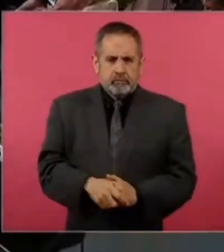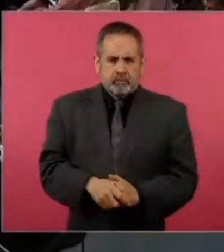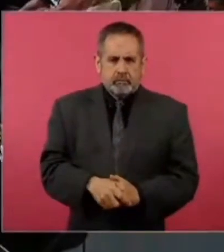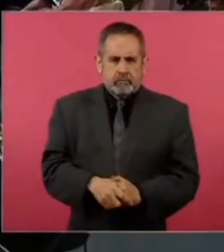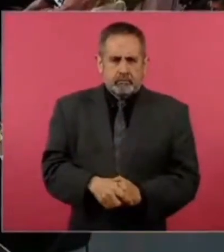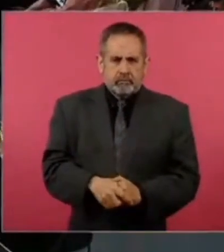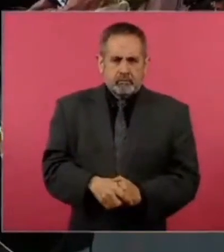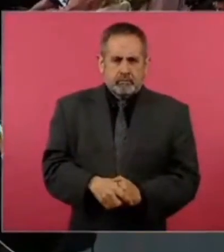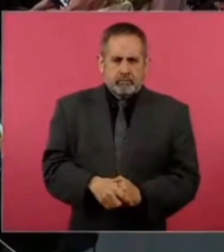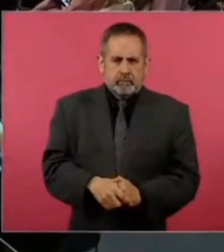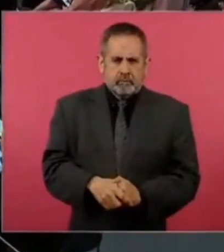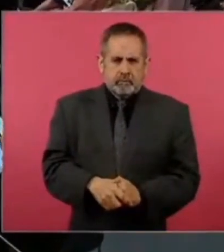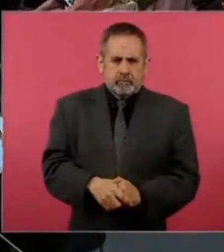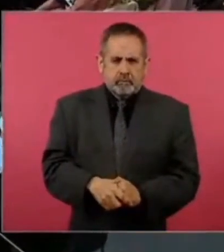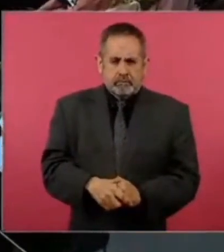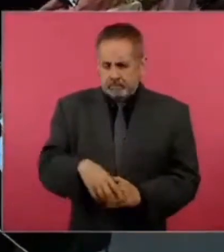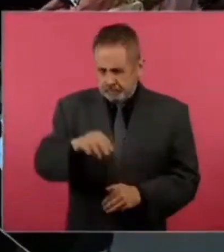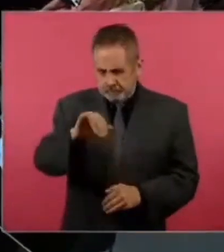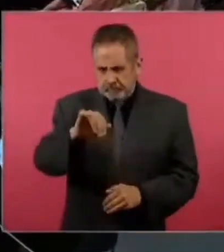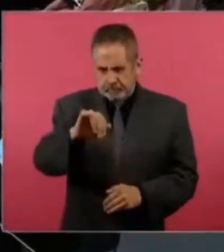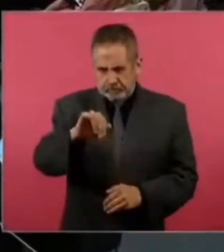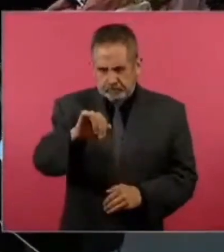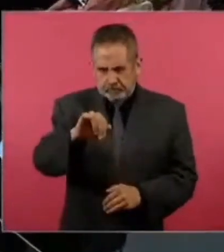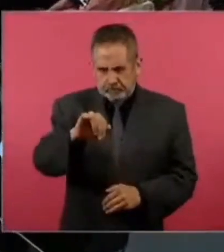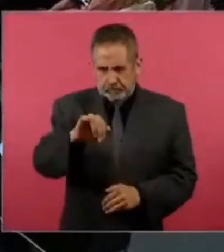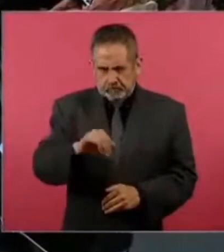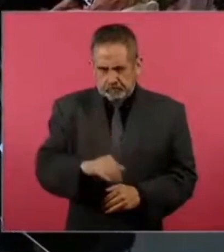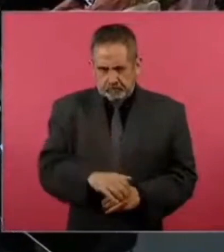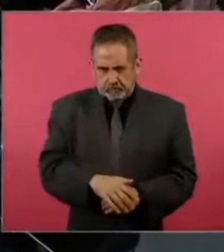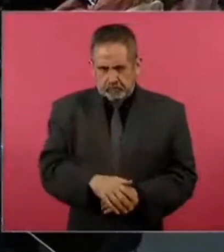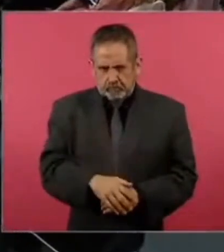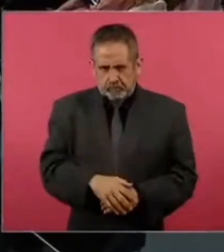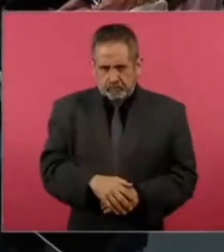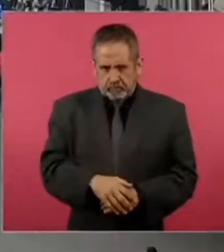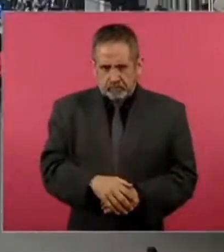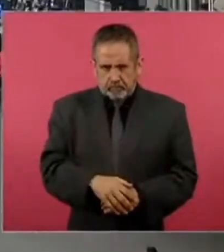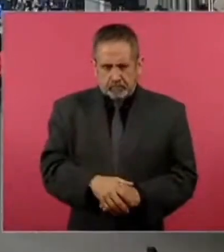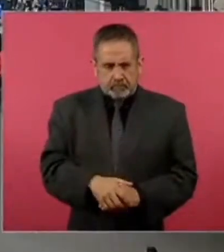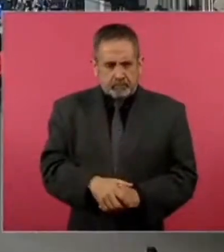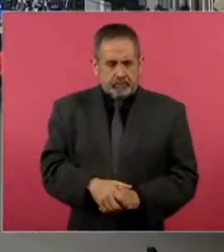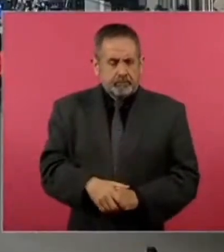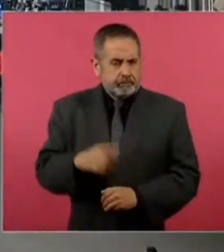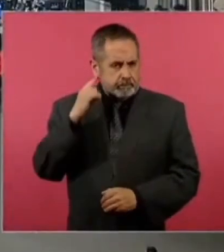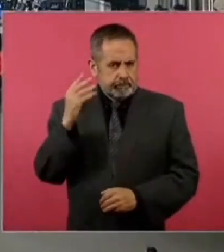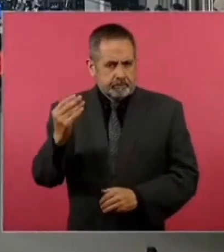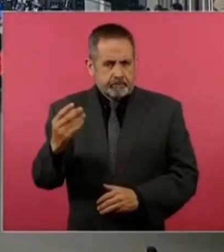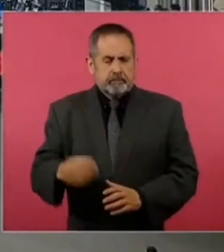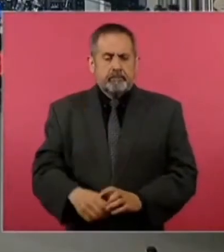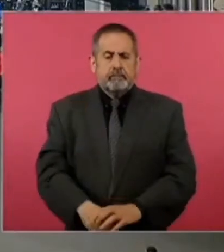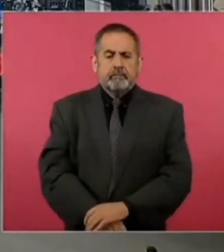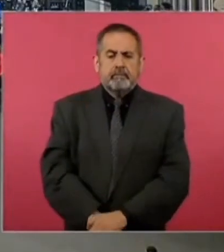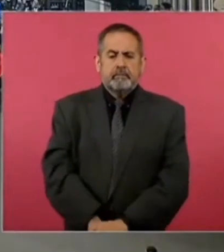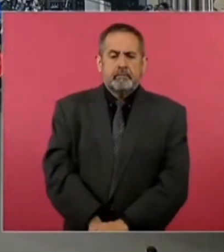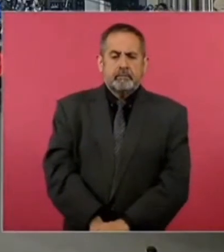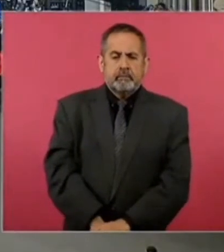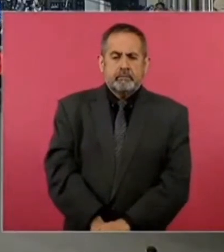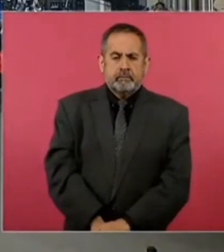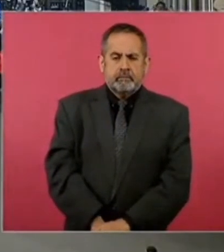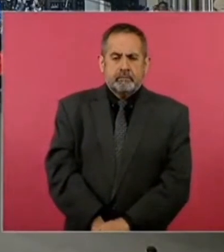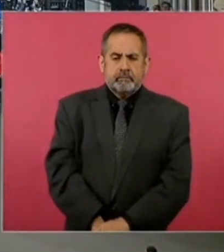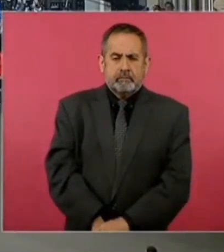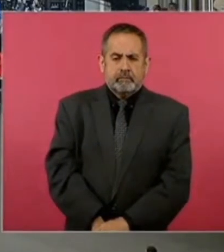El profesor lleva un año con este tema y no se ha resuelto nada, al contrario, sido pura omisión de autoridades,